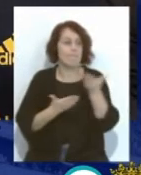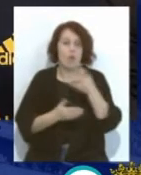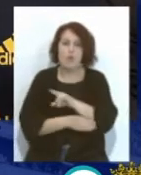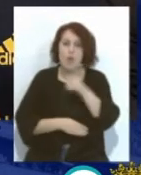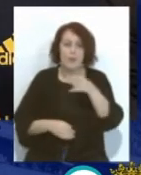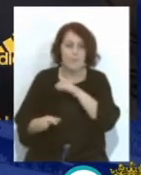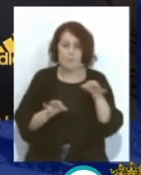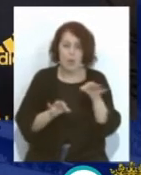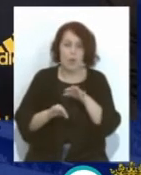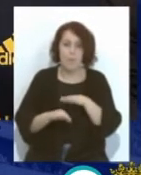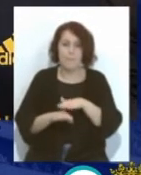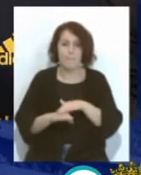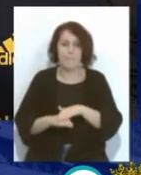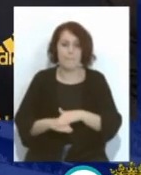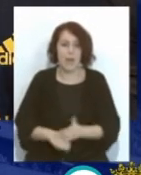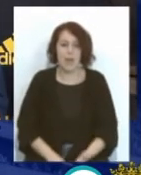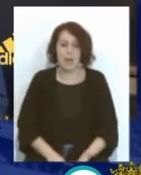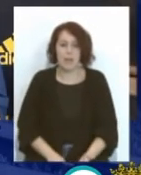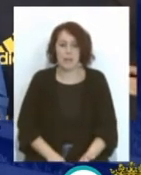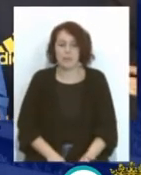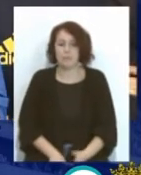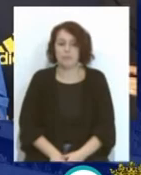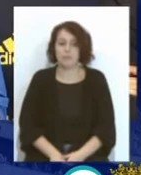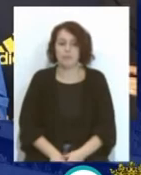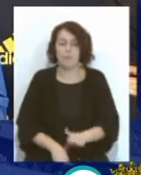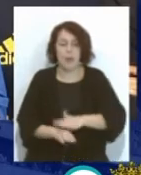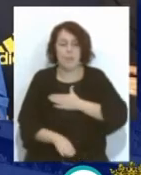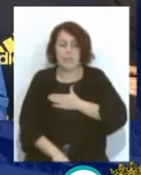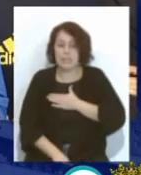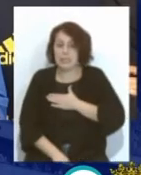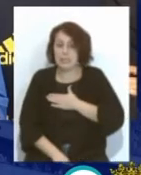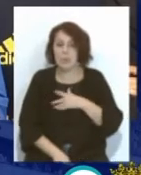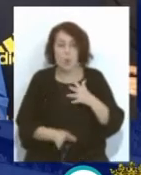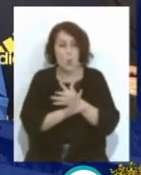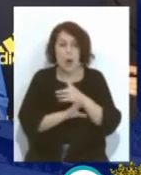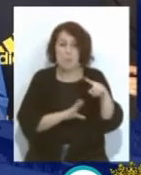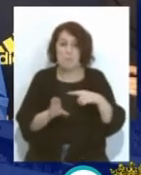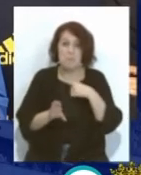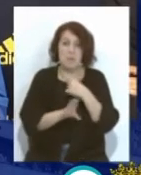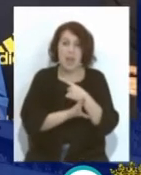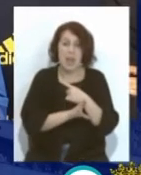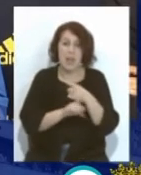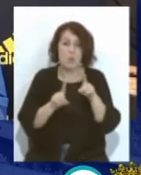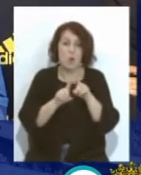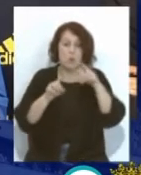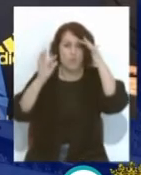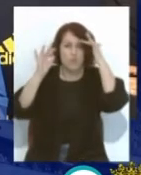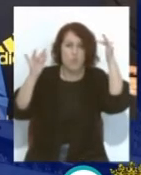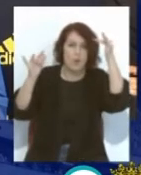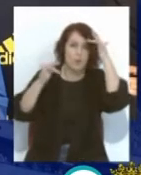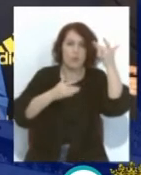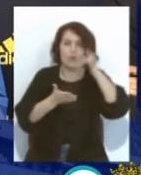Y estar preparado Para cuando Te pueda tocar Para mí Jugar en primera división Era un sueño Cuando tenía